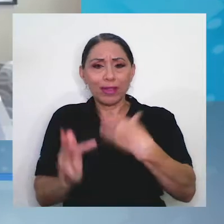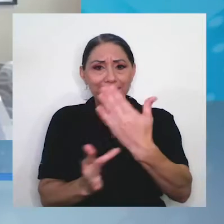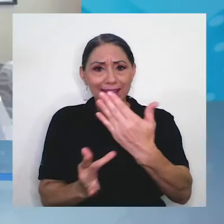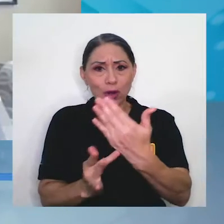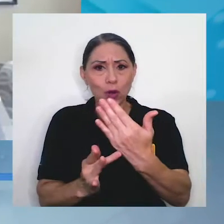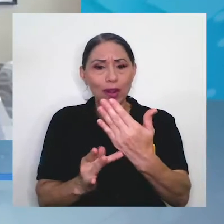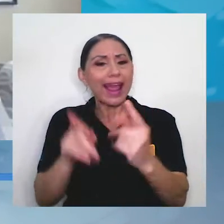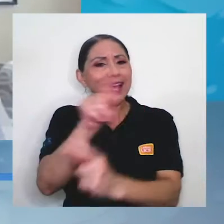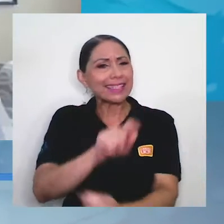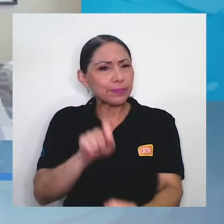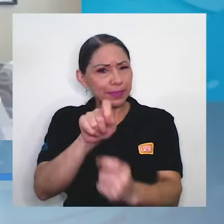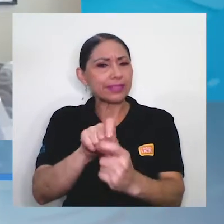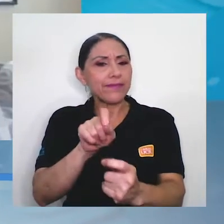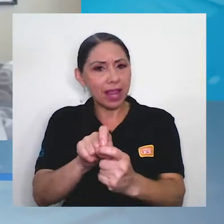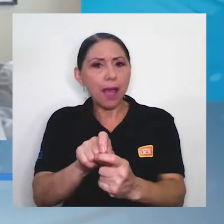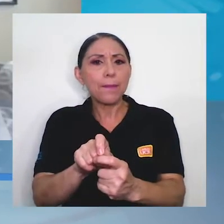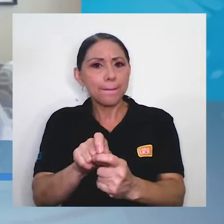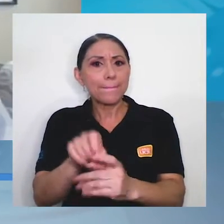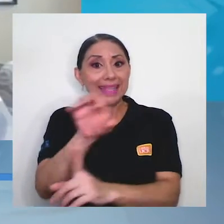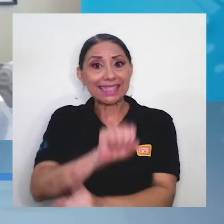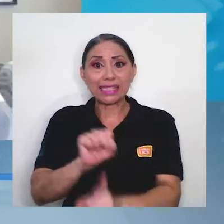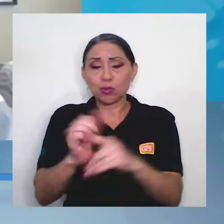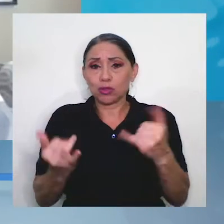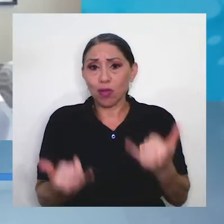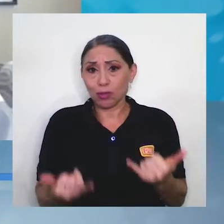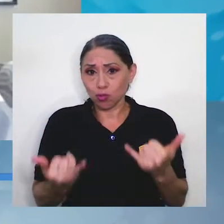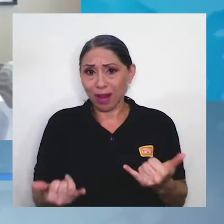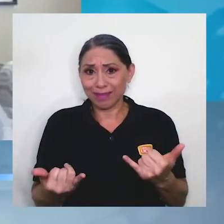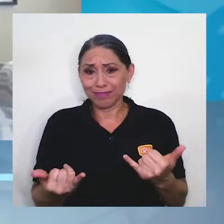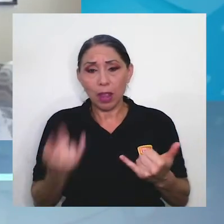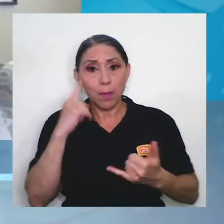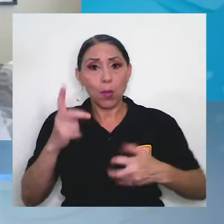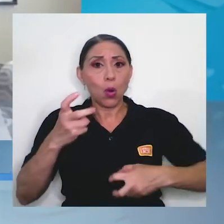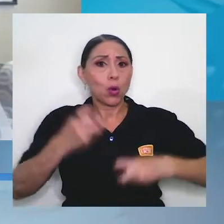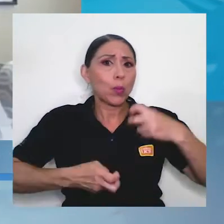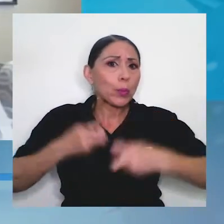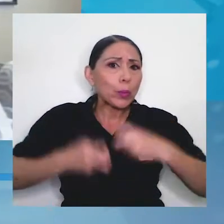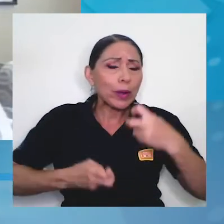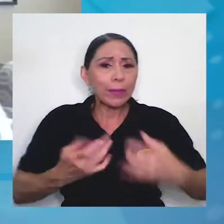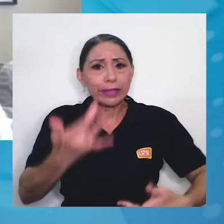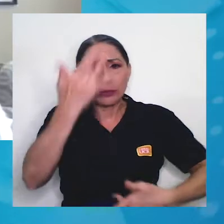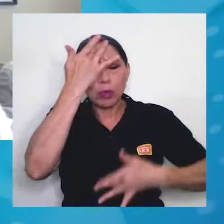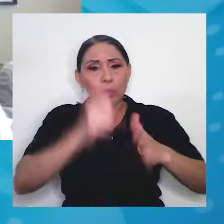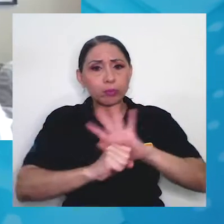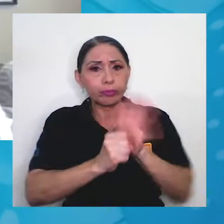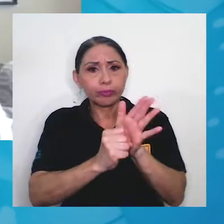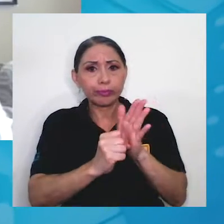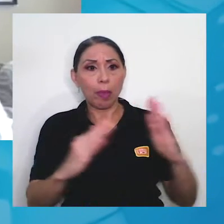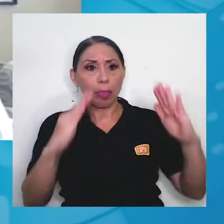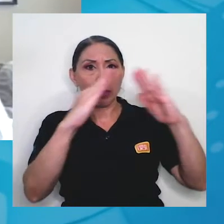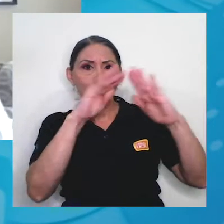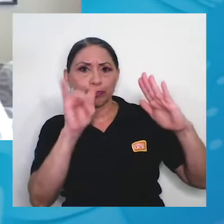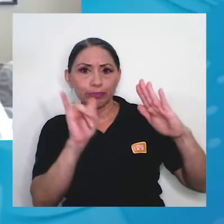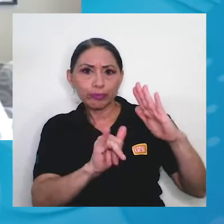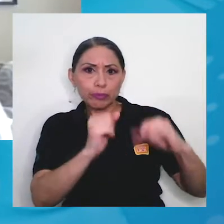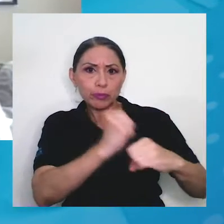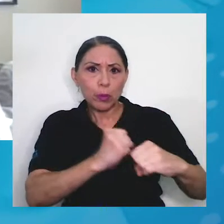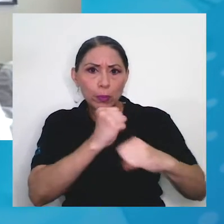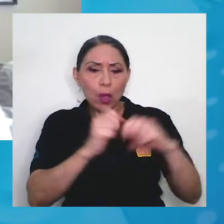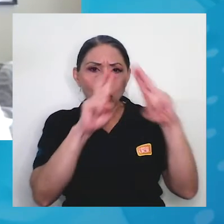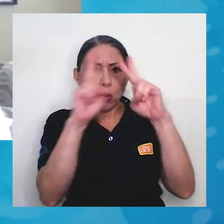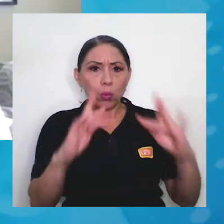pero específicamente en la situación actual de la crisis de la pandemia de COVID-19, estos